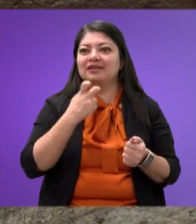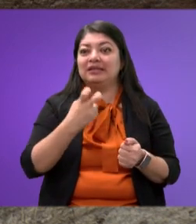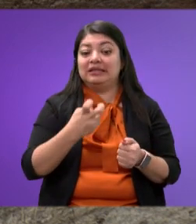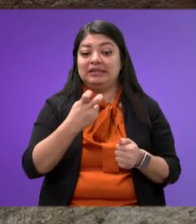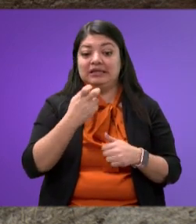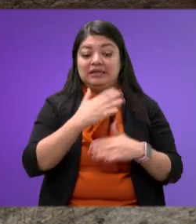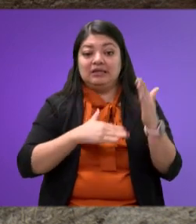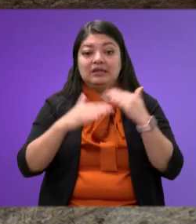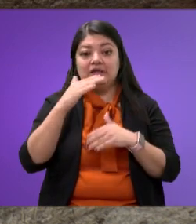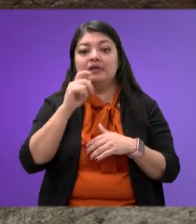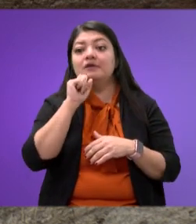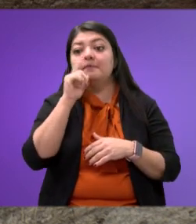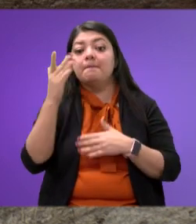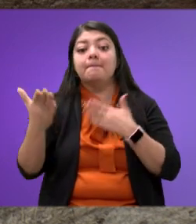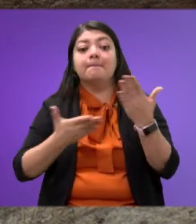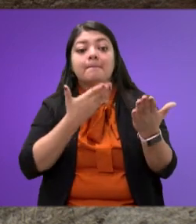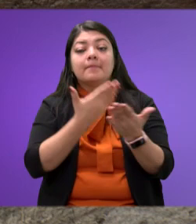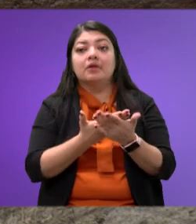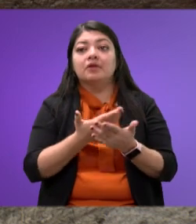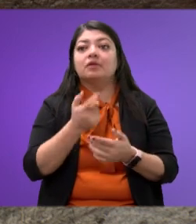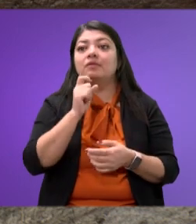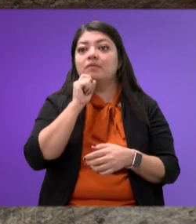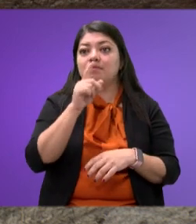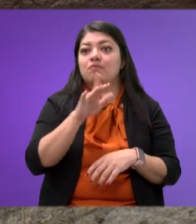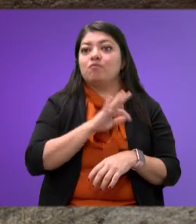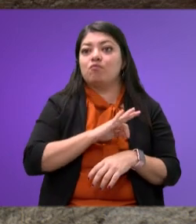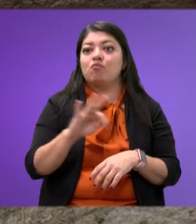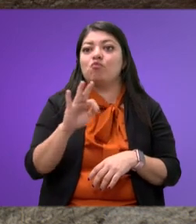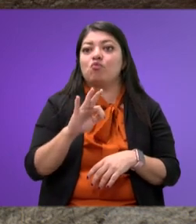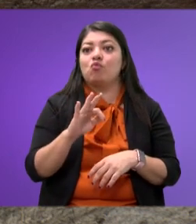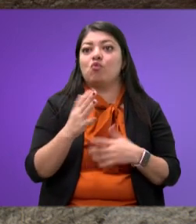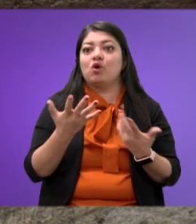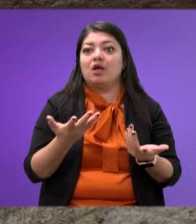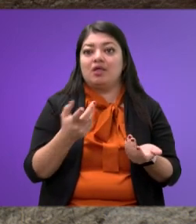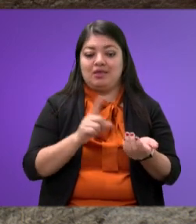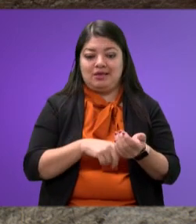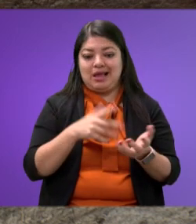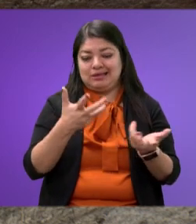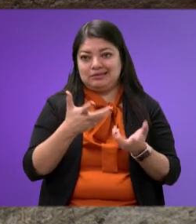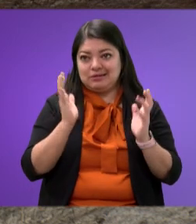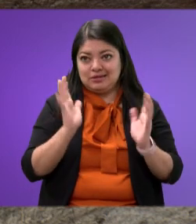superior la que le está presentando, pues se pueda llevar a cabo.